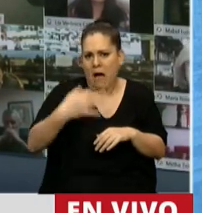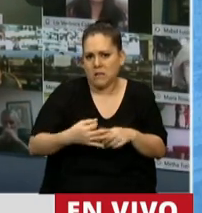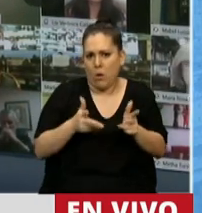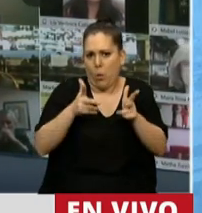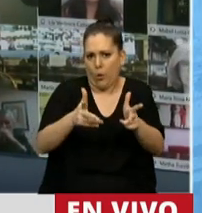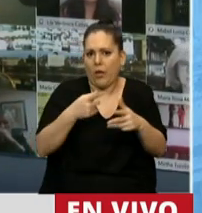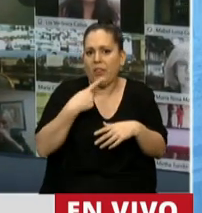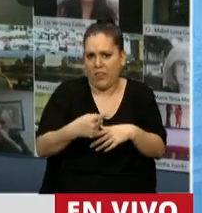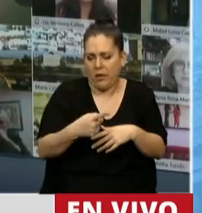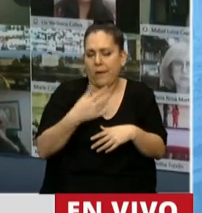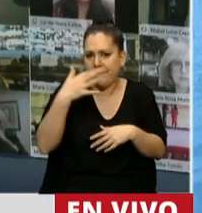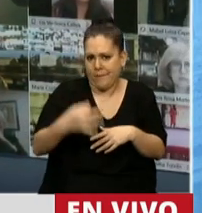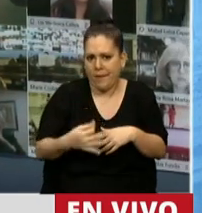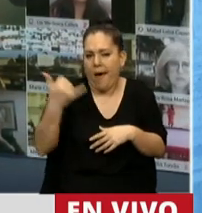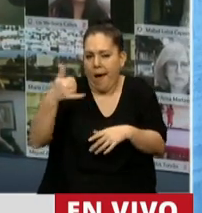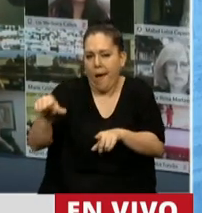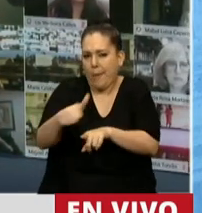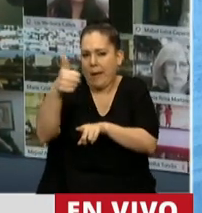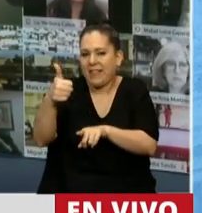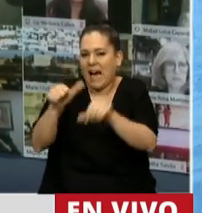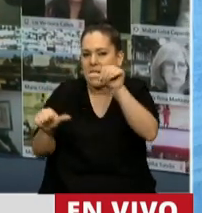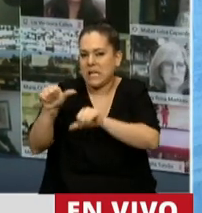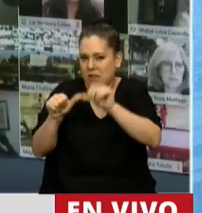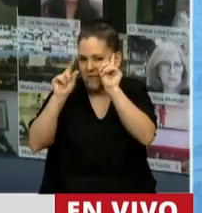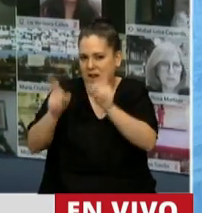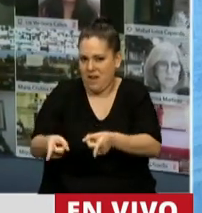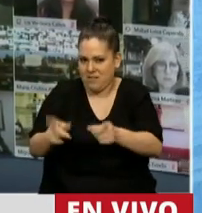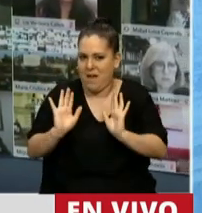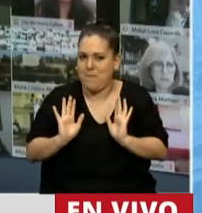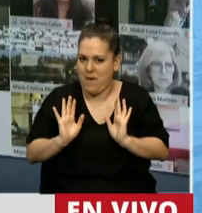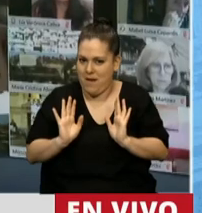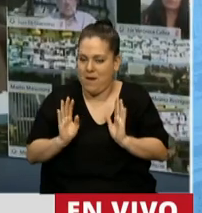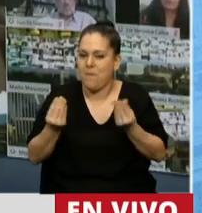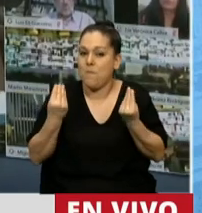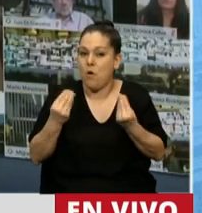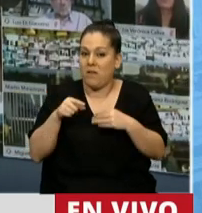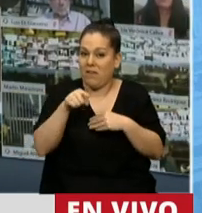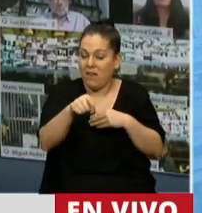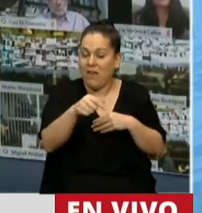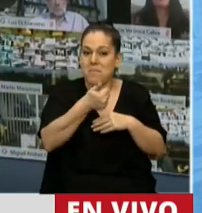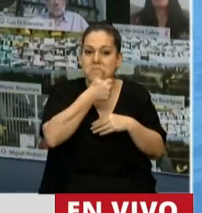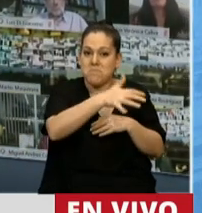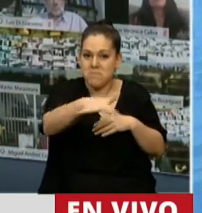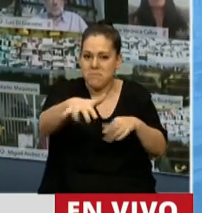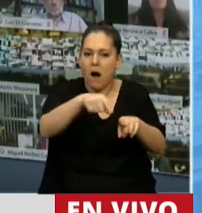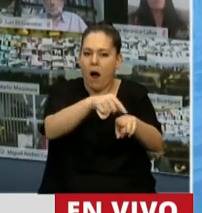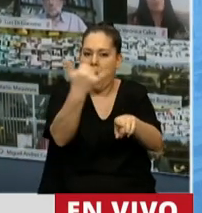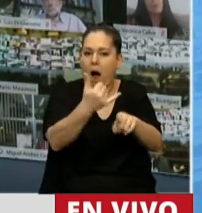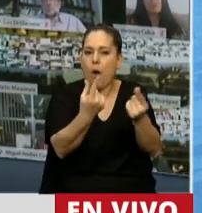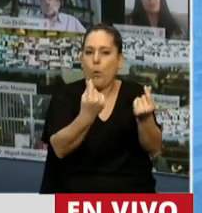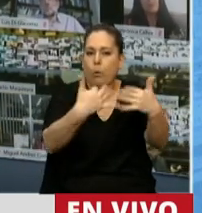también traerán grandes ventajas científicas, porque hay allí un valor